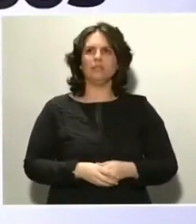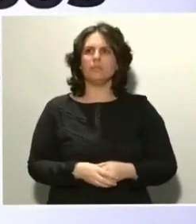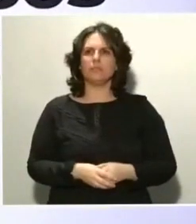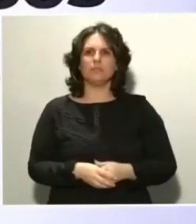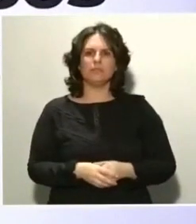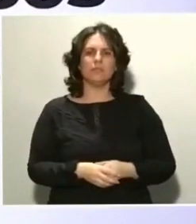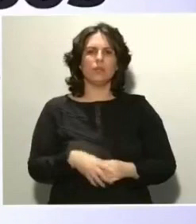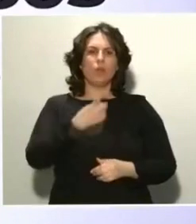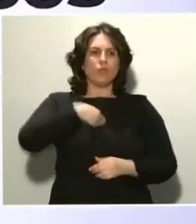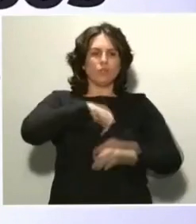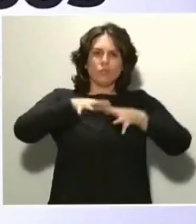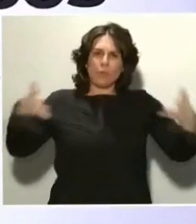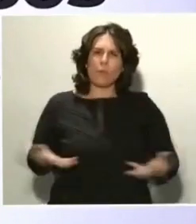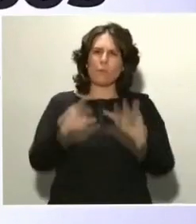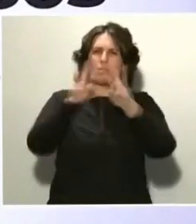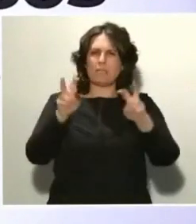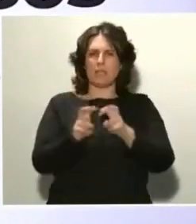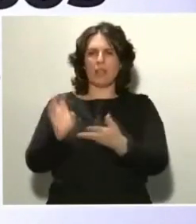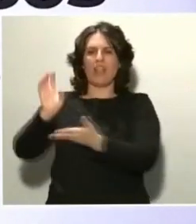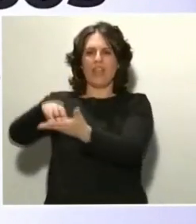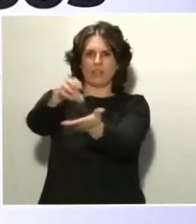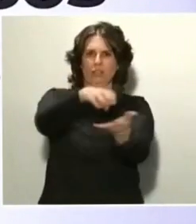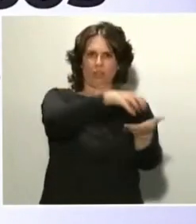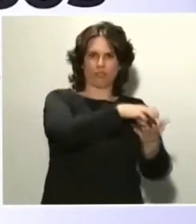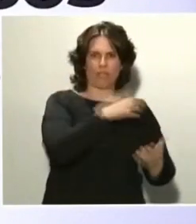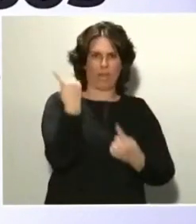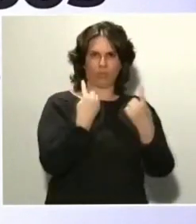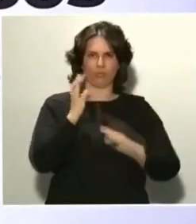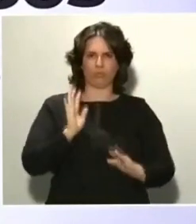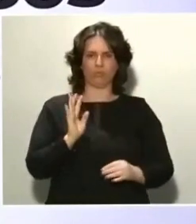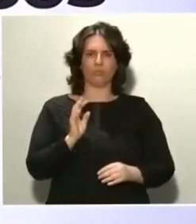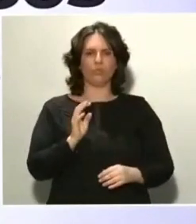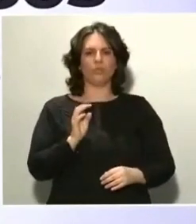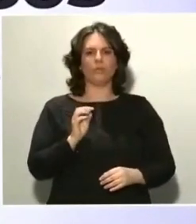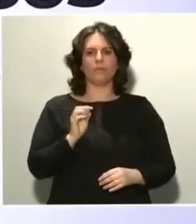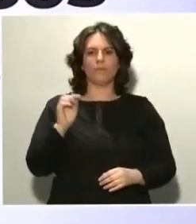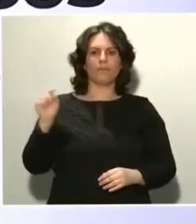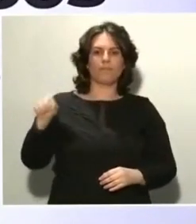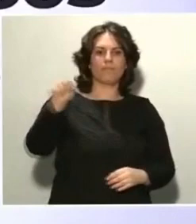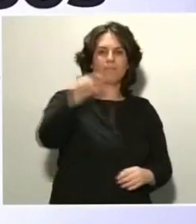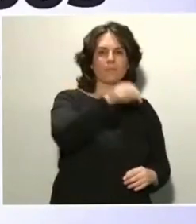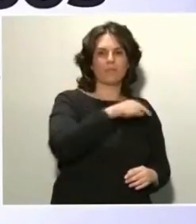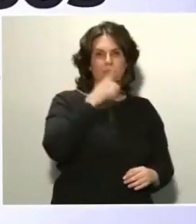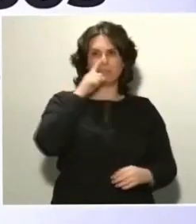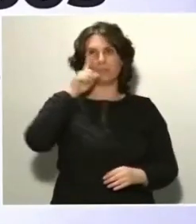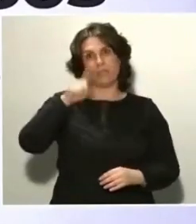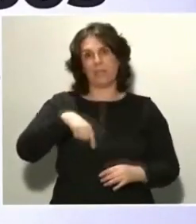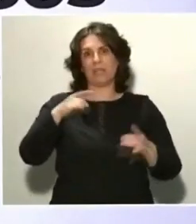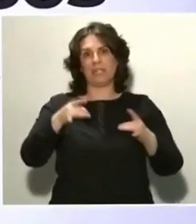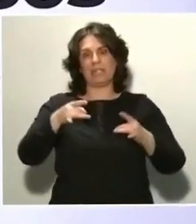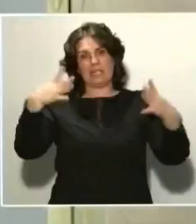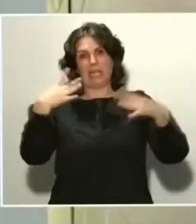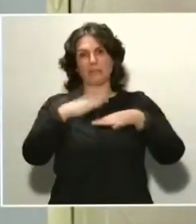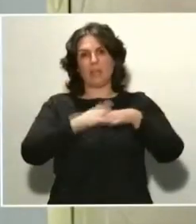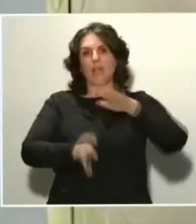investigación en una serie de centros que a la vez están clasificados como infraestructuras críticas para garantizar la continuidad de sus trabajos.